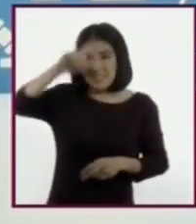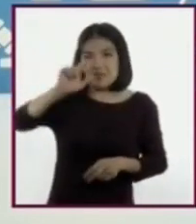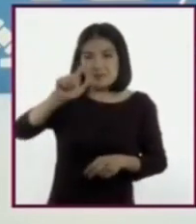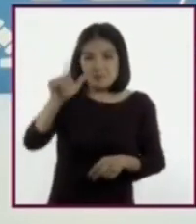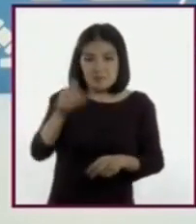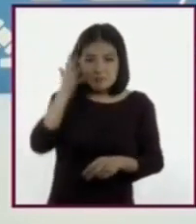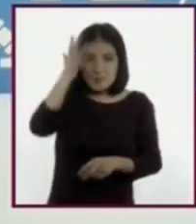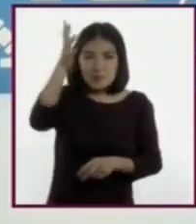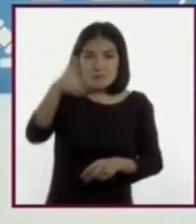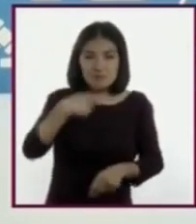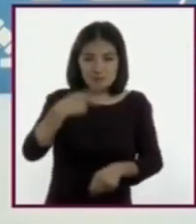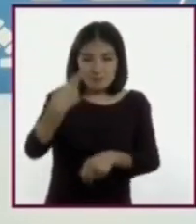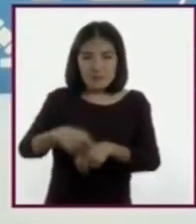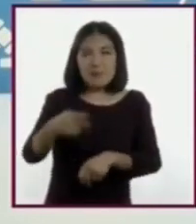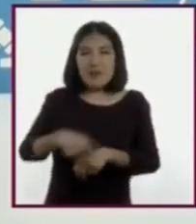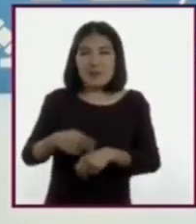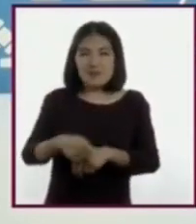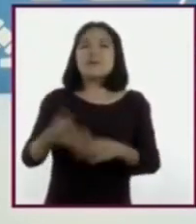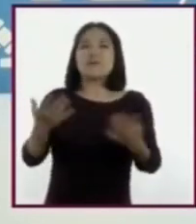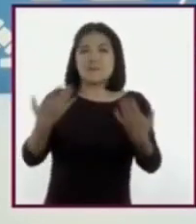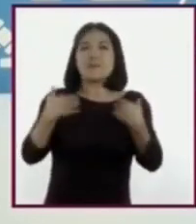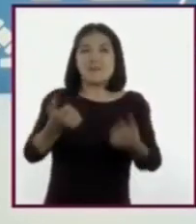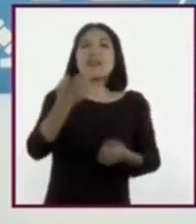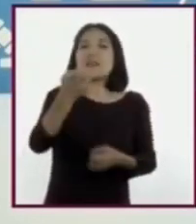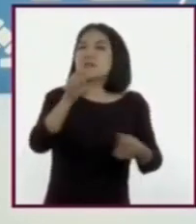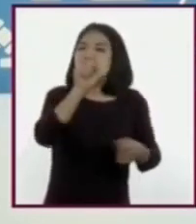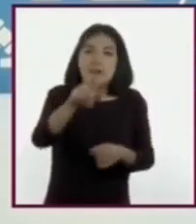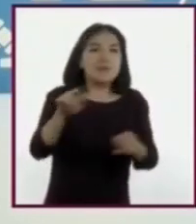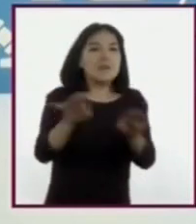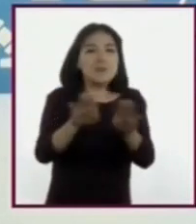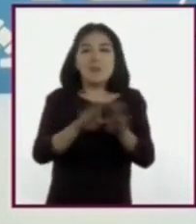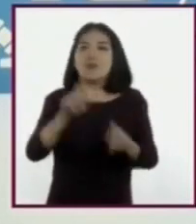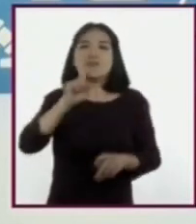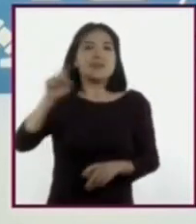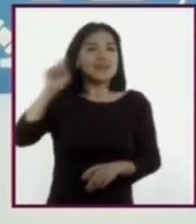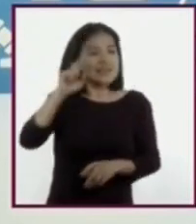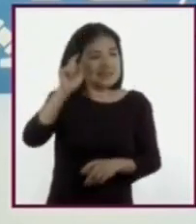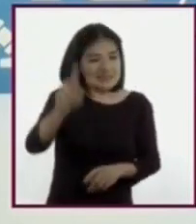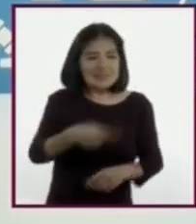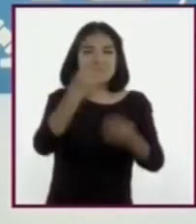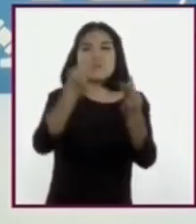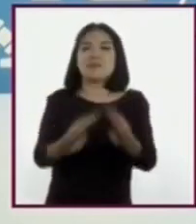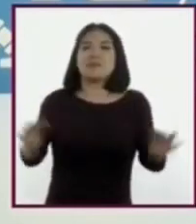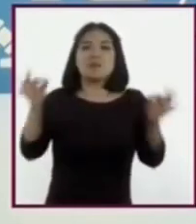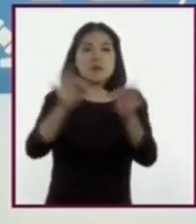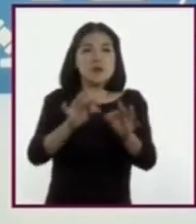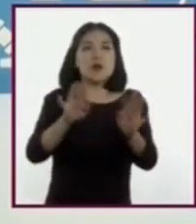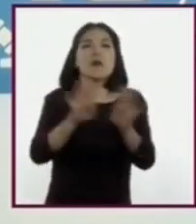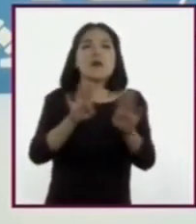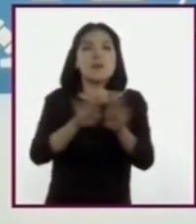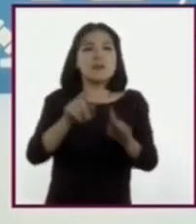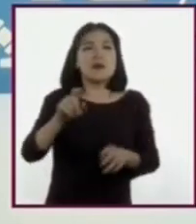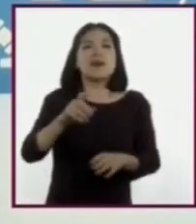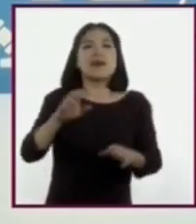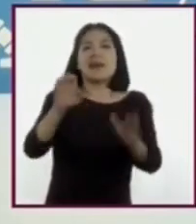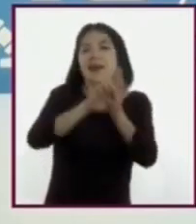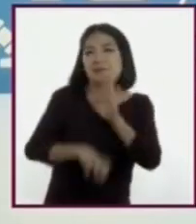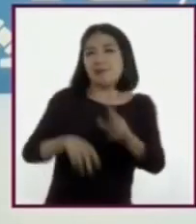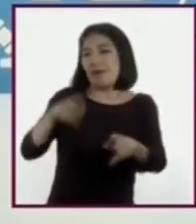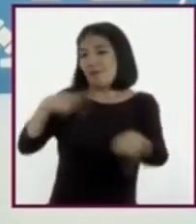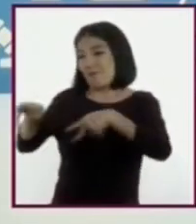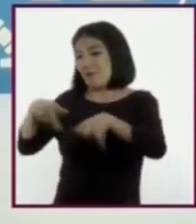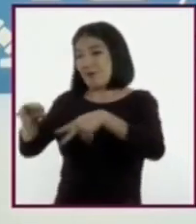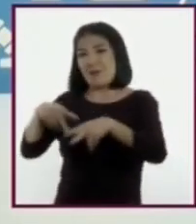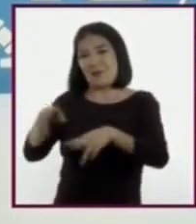ceder ante los otros. Esto en sexualidad es muy importante. No se trata de consentir jugar fútbol en vez de